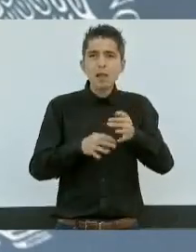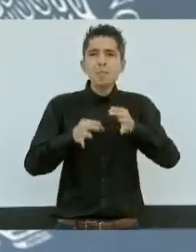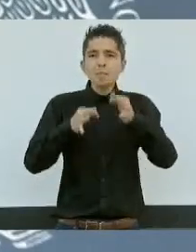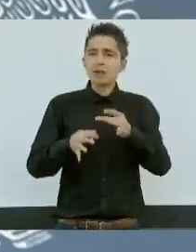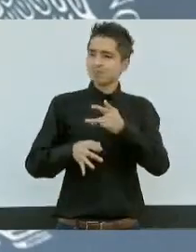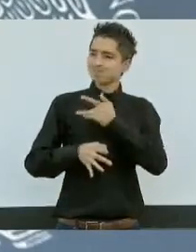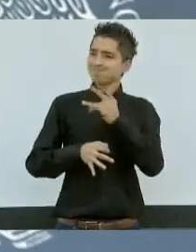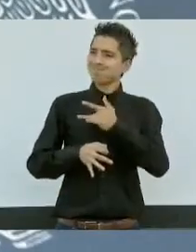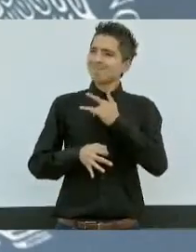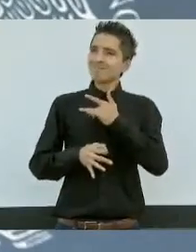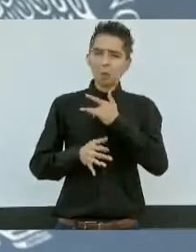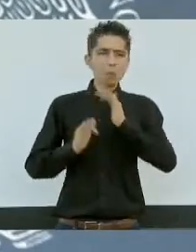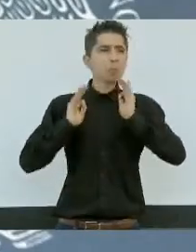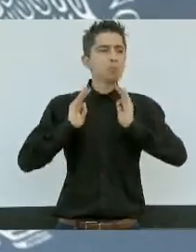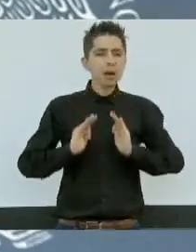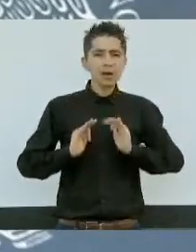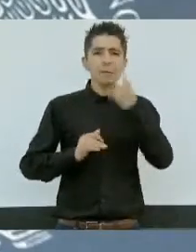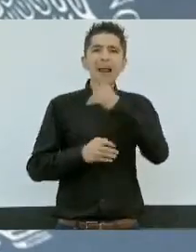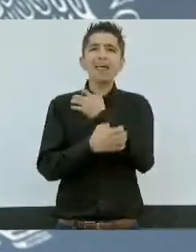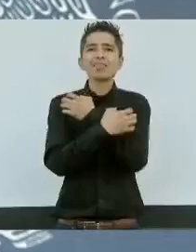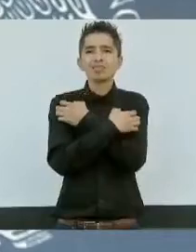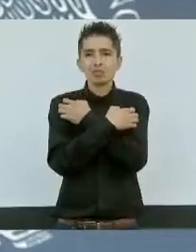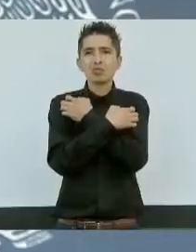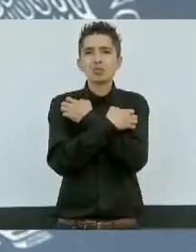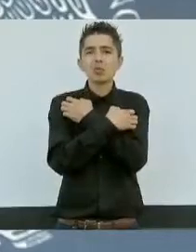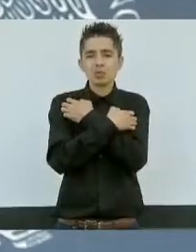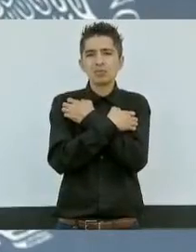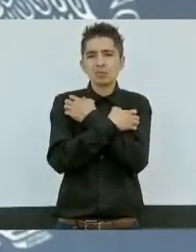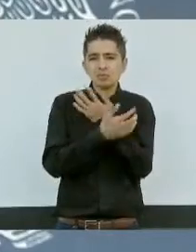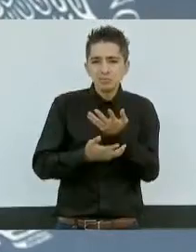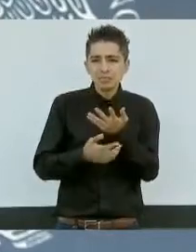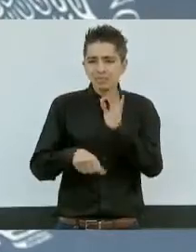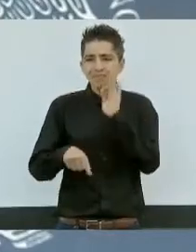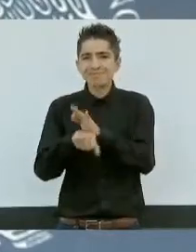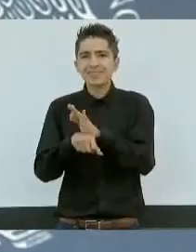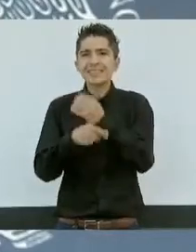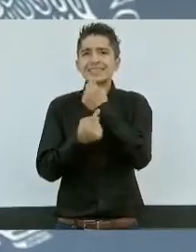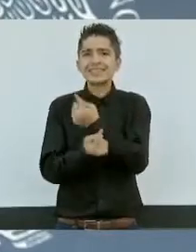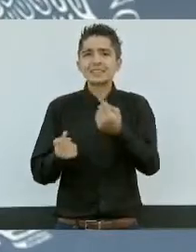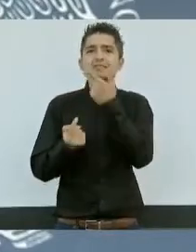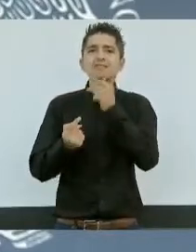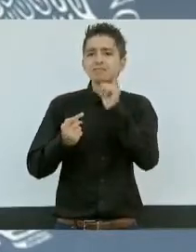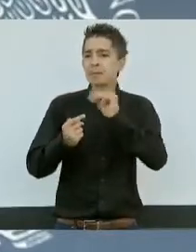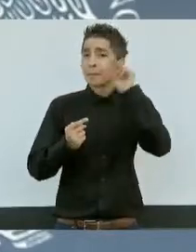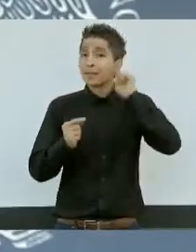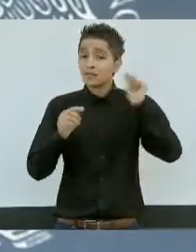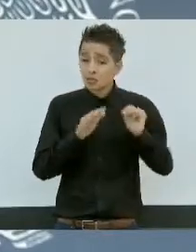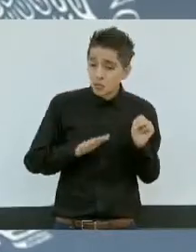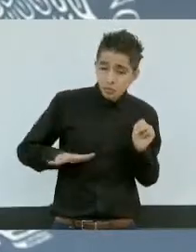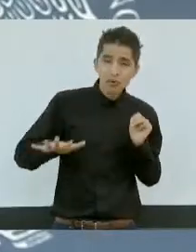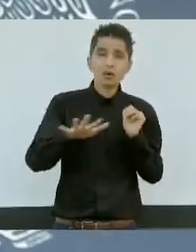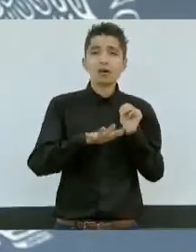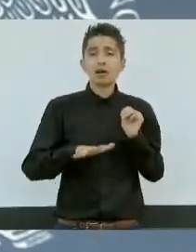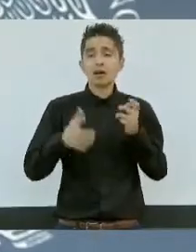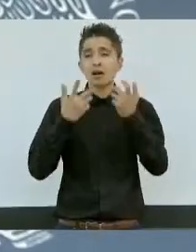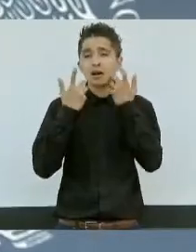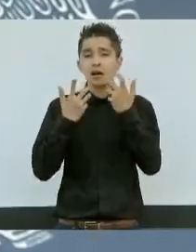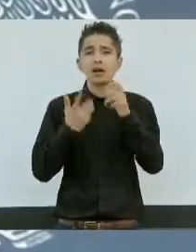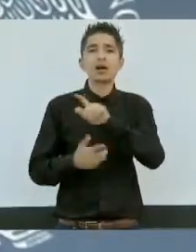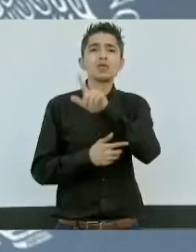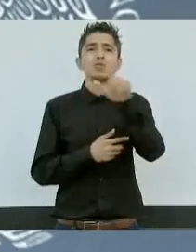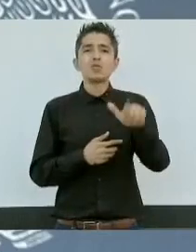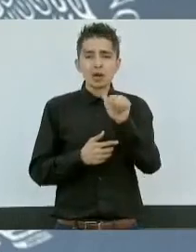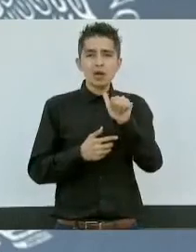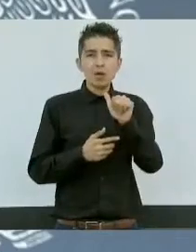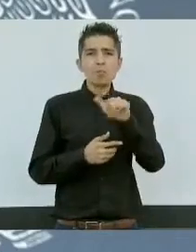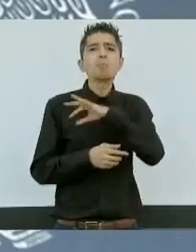a la educación de los niños y niñas de Michoacán y que después se puede